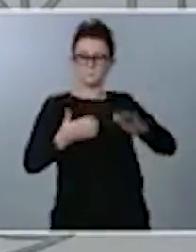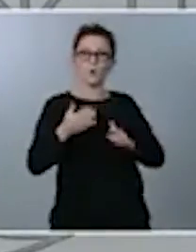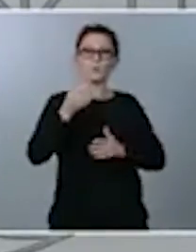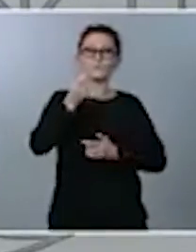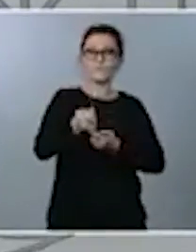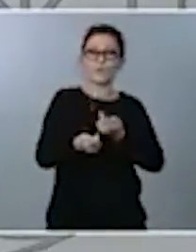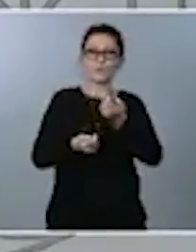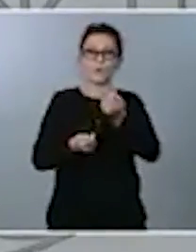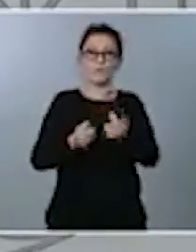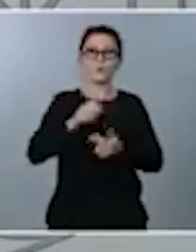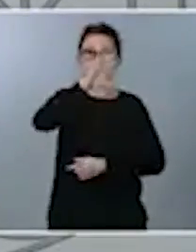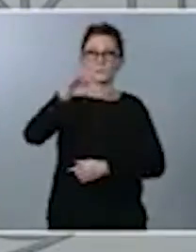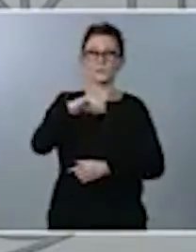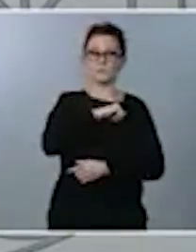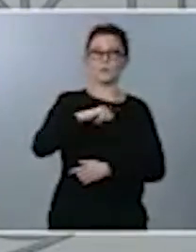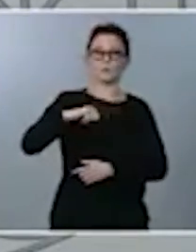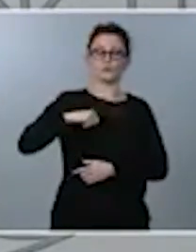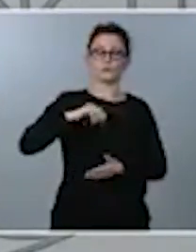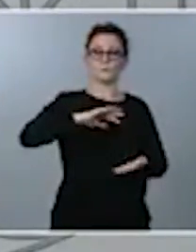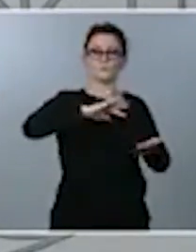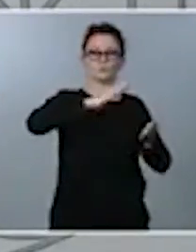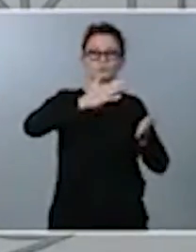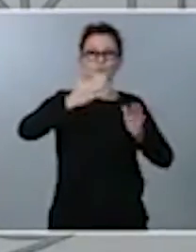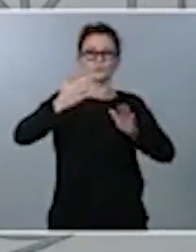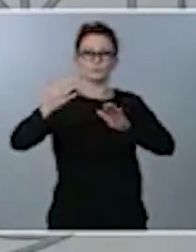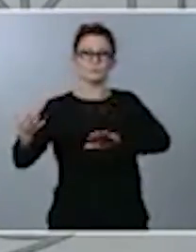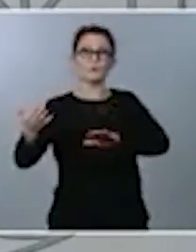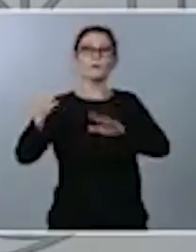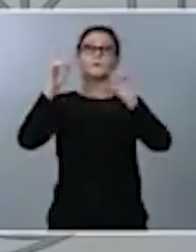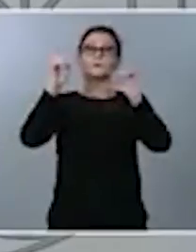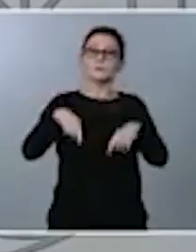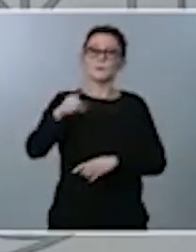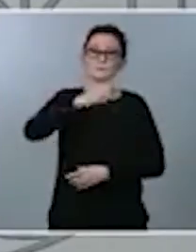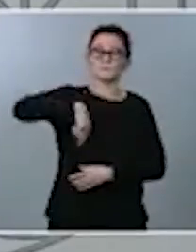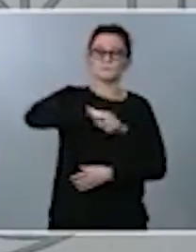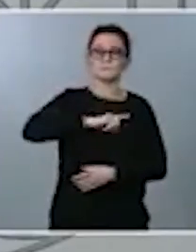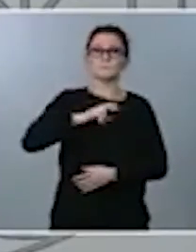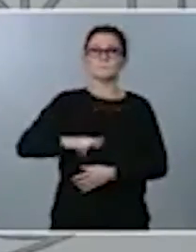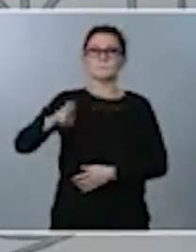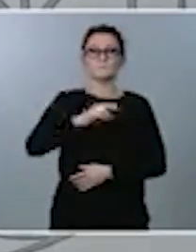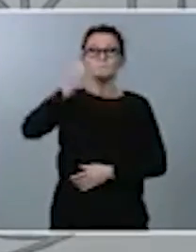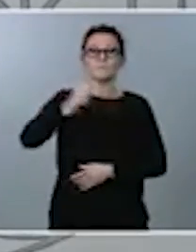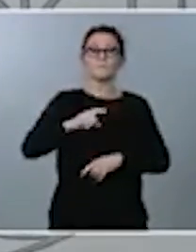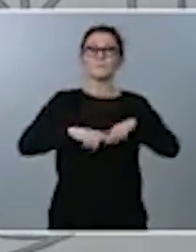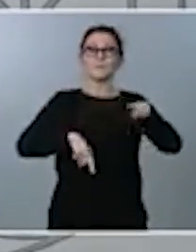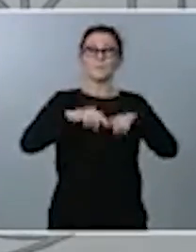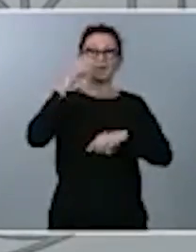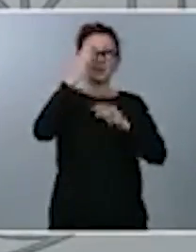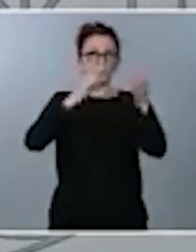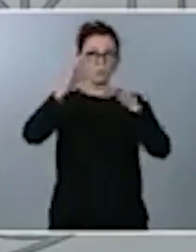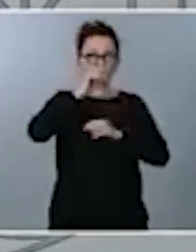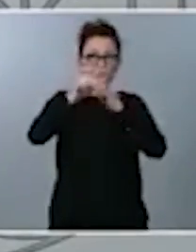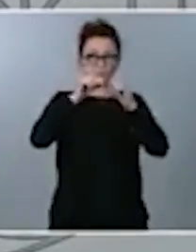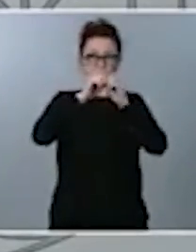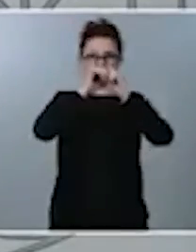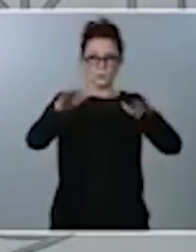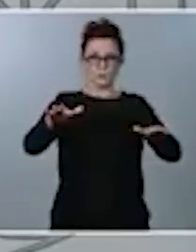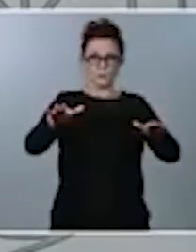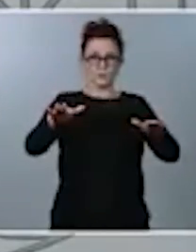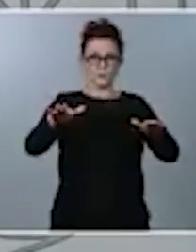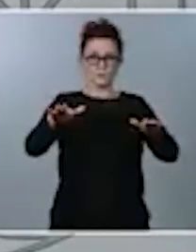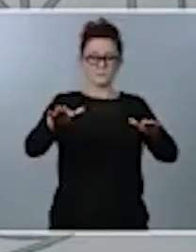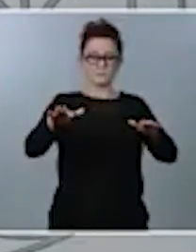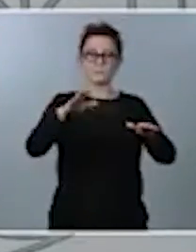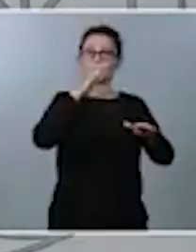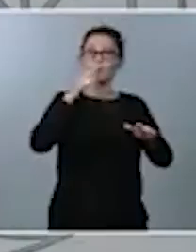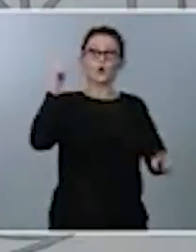comunidades autónomas. Insistimos siempre en función de los datos epidemiológicos, de la preservación de la salud de